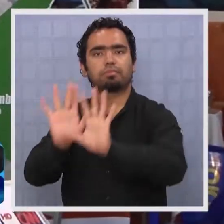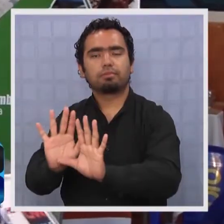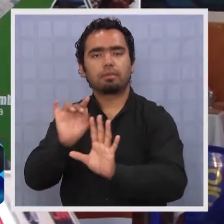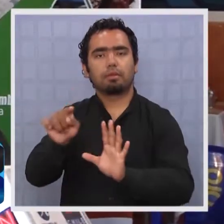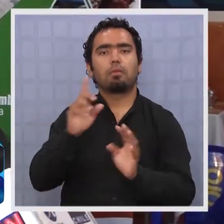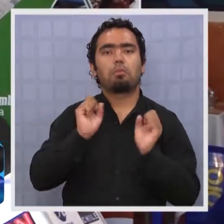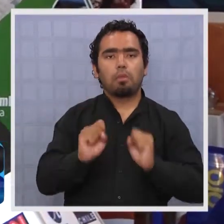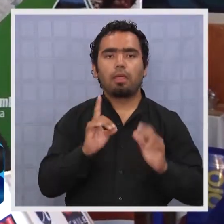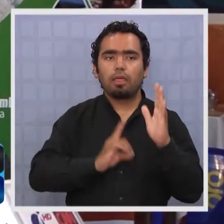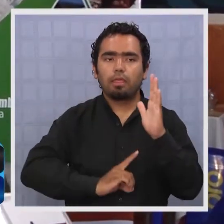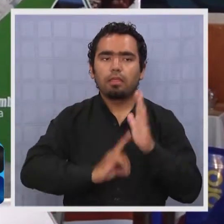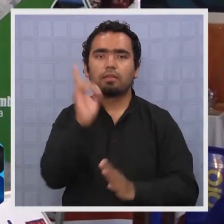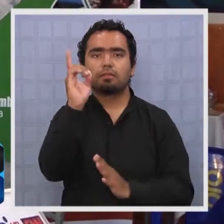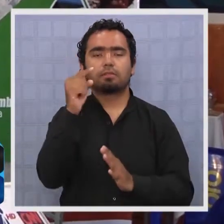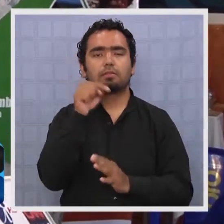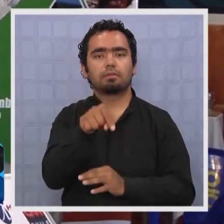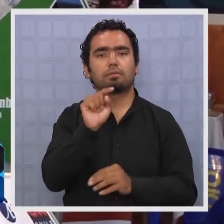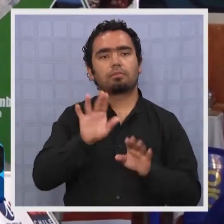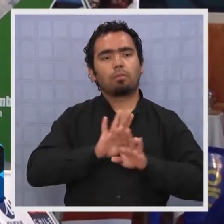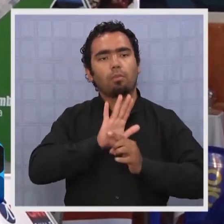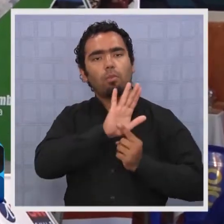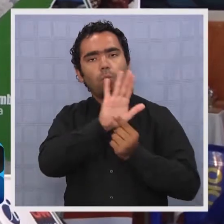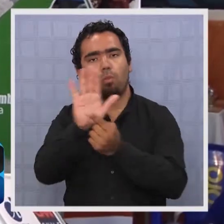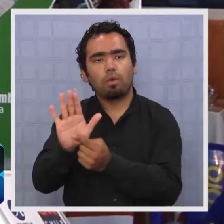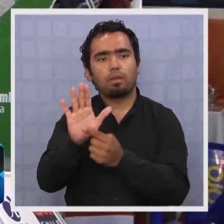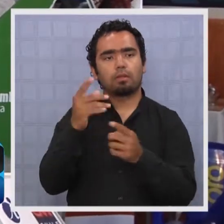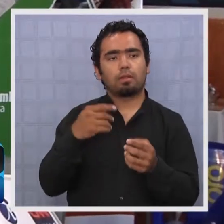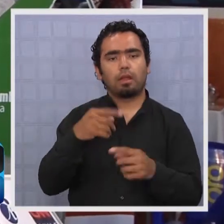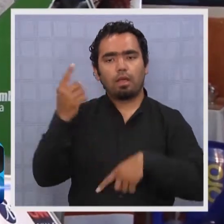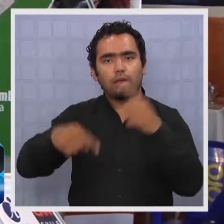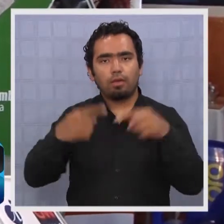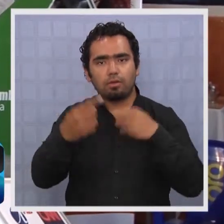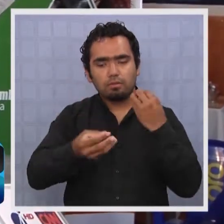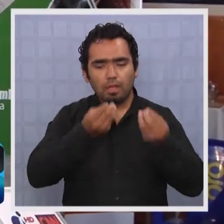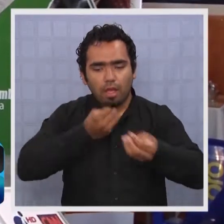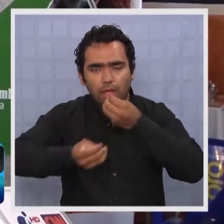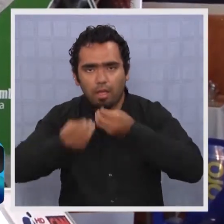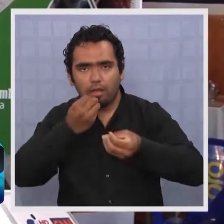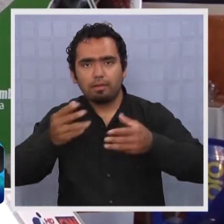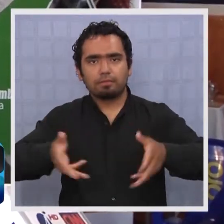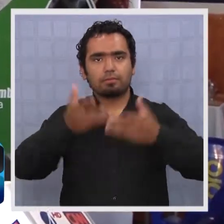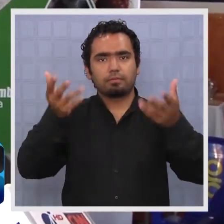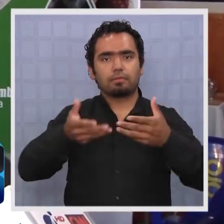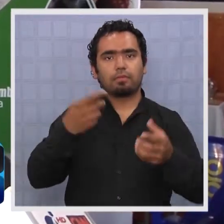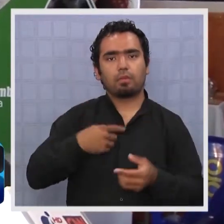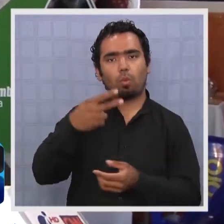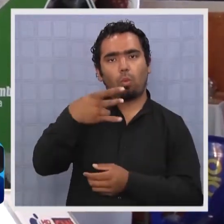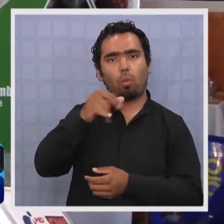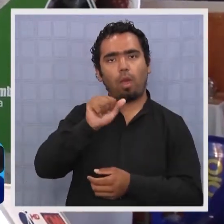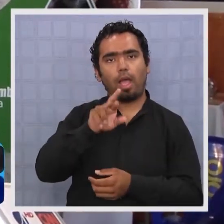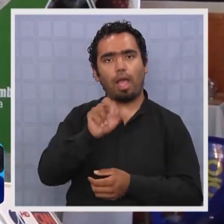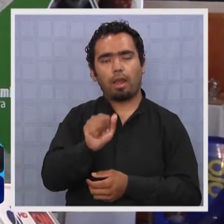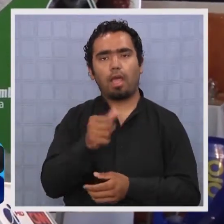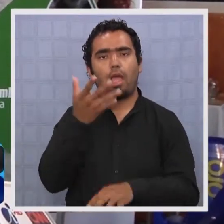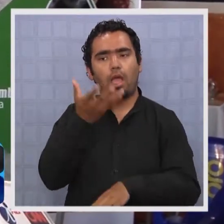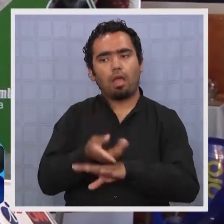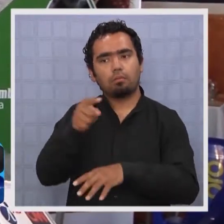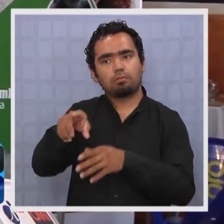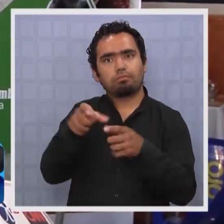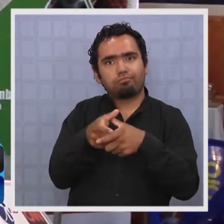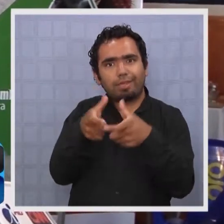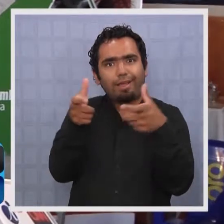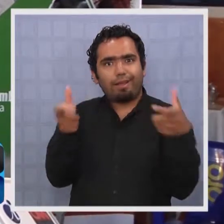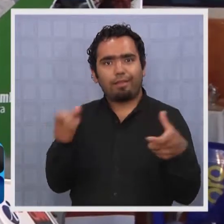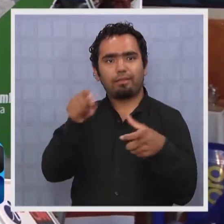poder desarrollar todo lo que es la muestra de nuestros productos agrícolas. Guara es una de las comunas más grandes, tenemos más de 10.500